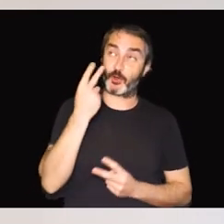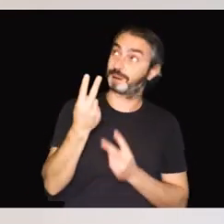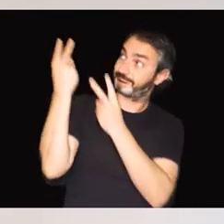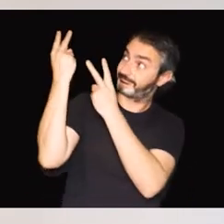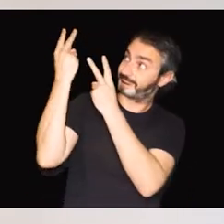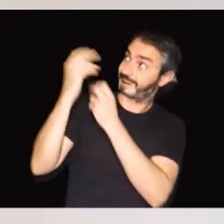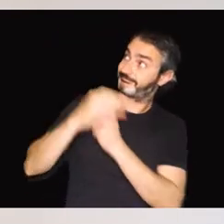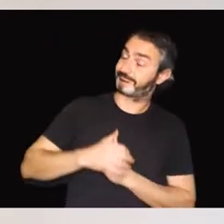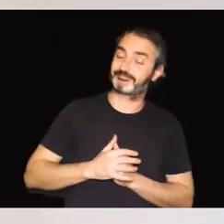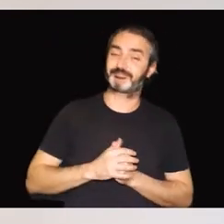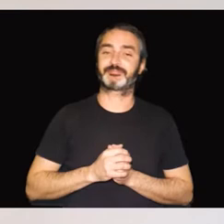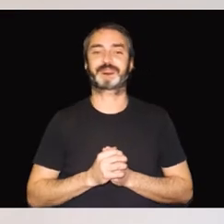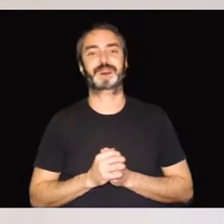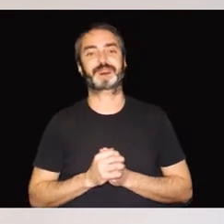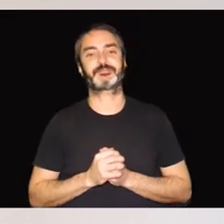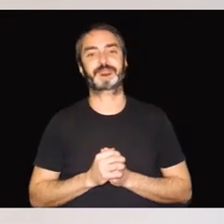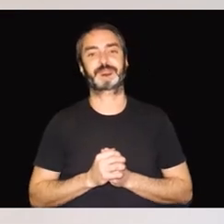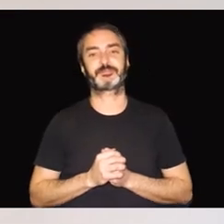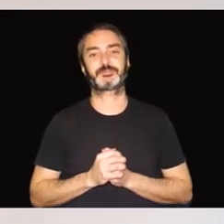este.